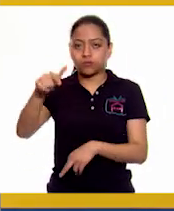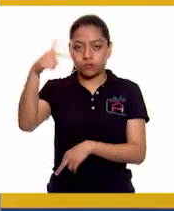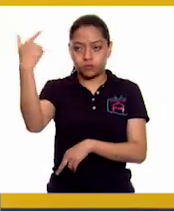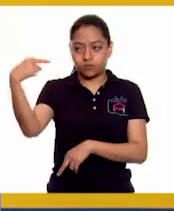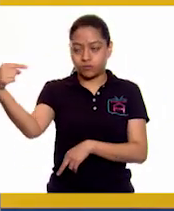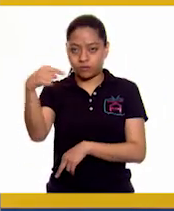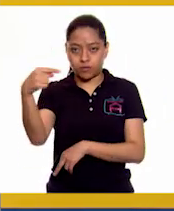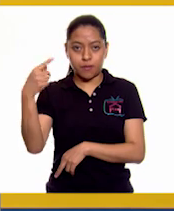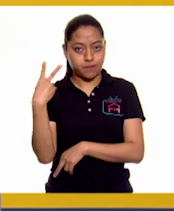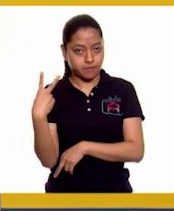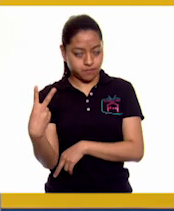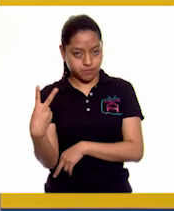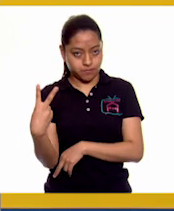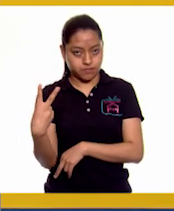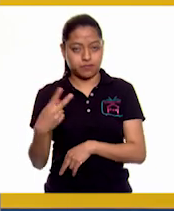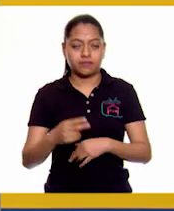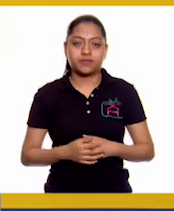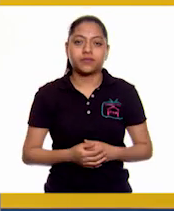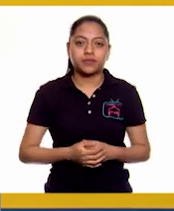Doce.